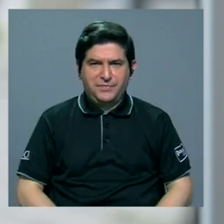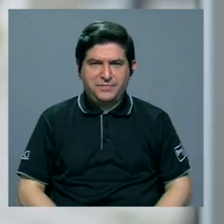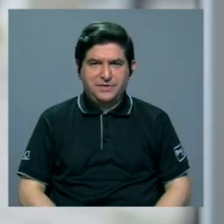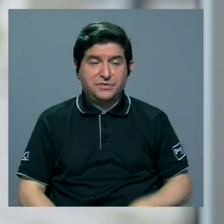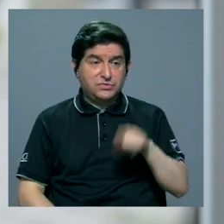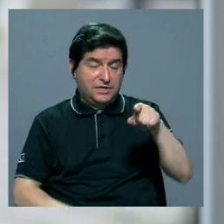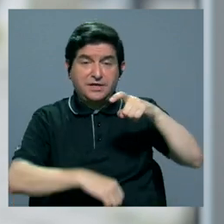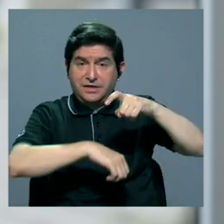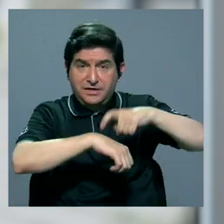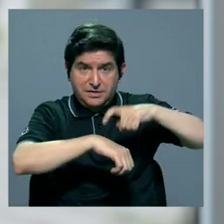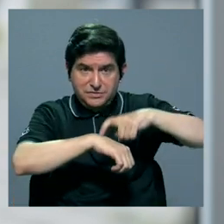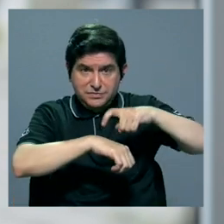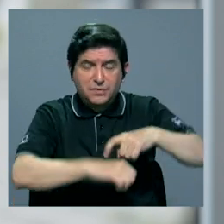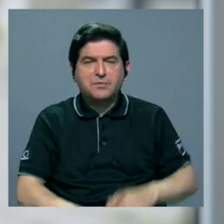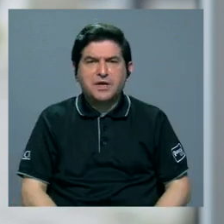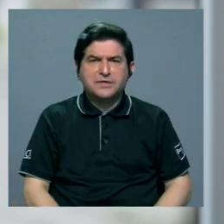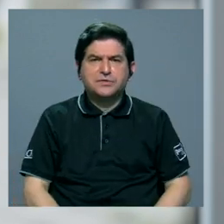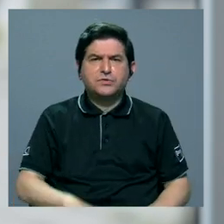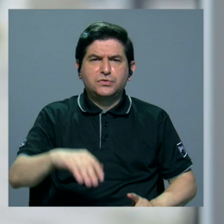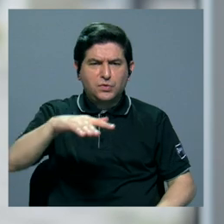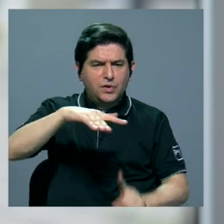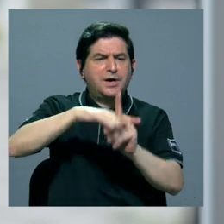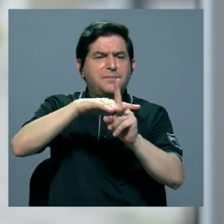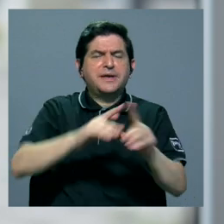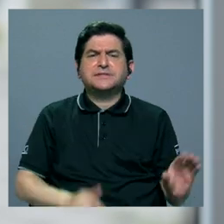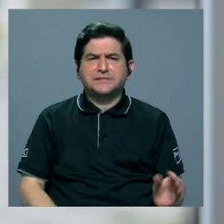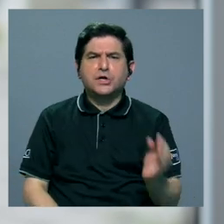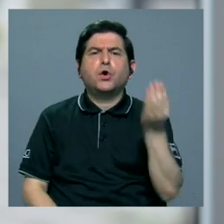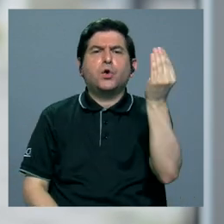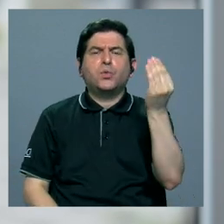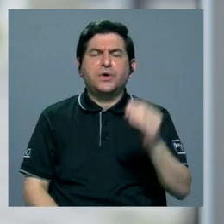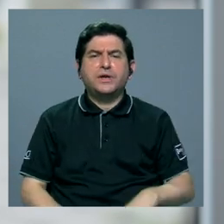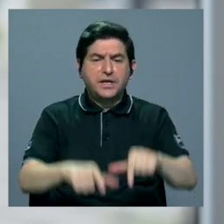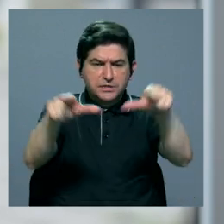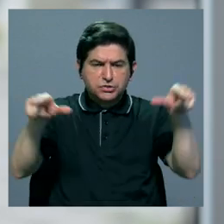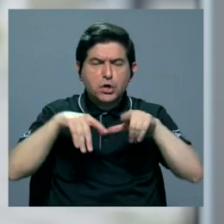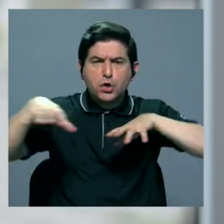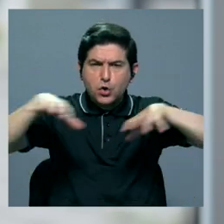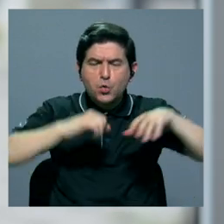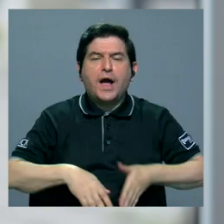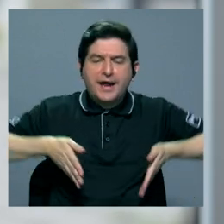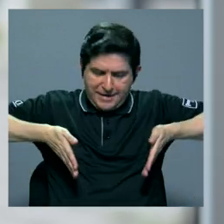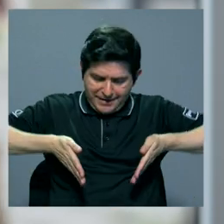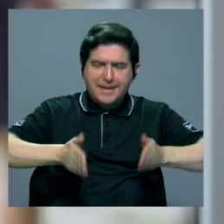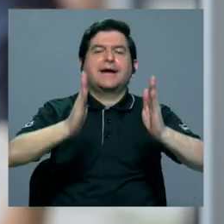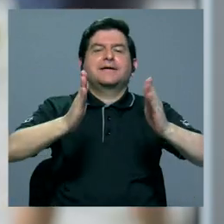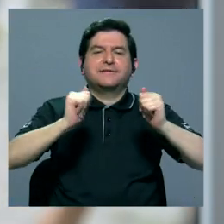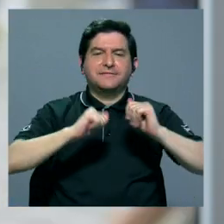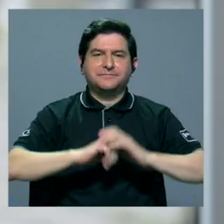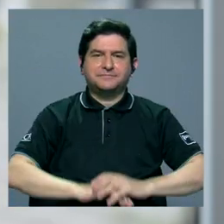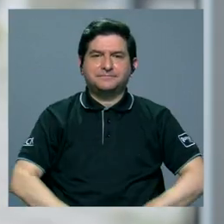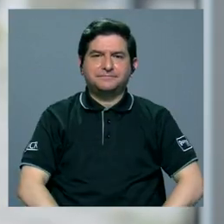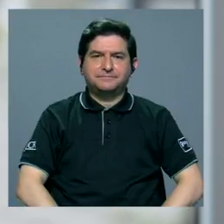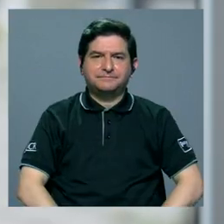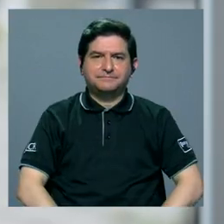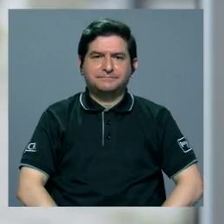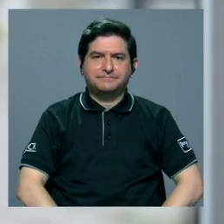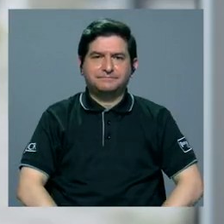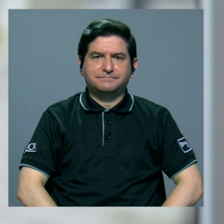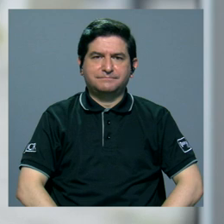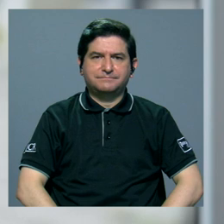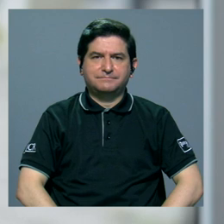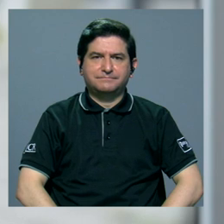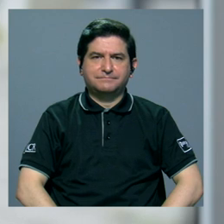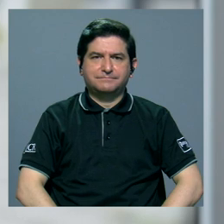los que la protagonista fue la juventud Y su campo de acción fueron las calles Eso